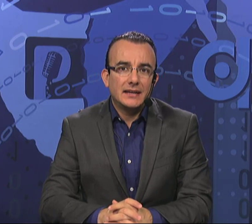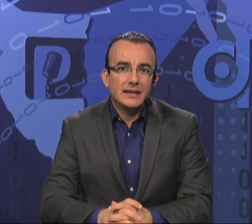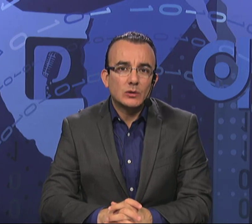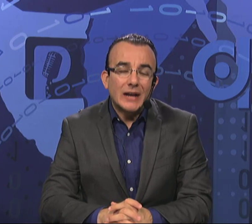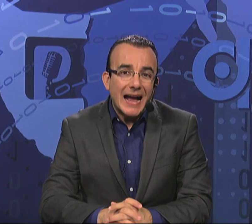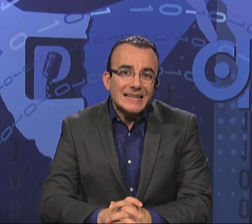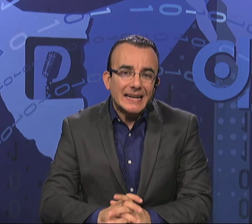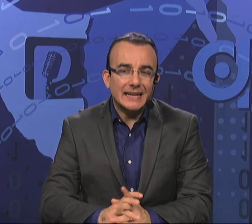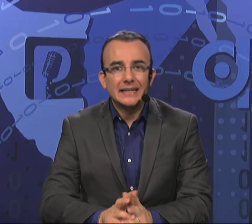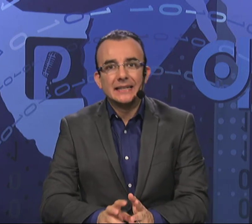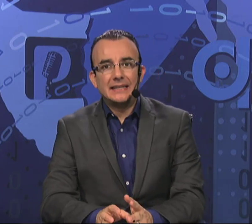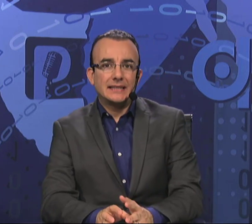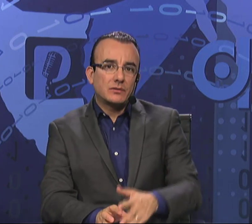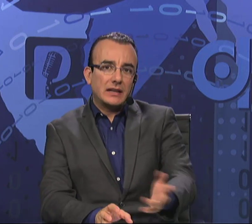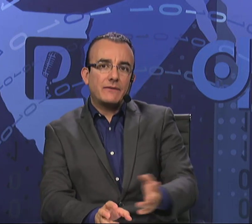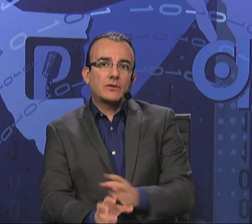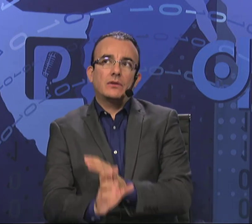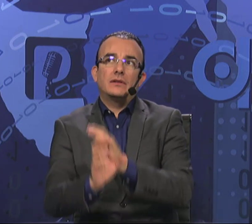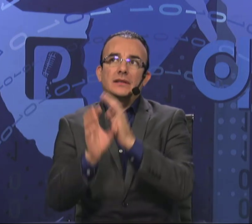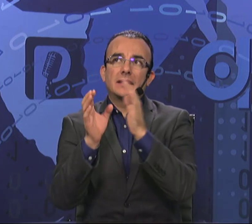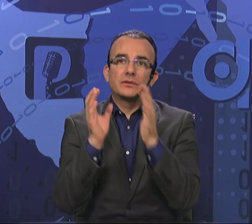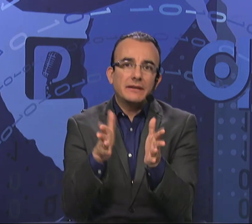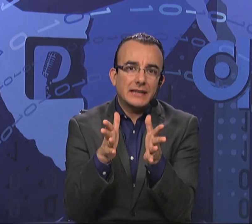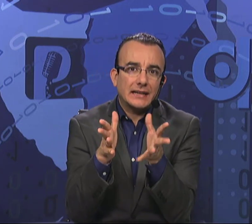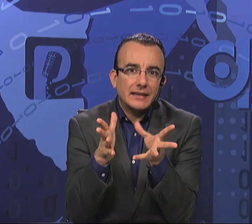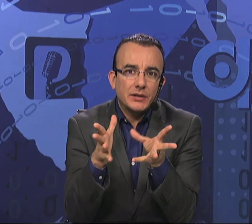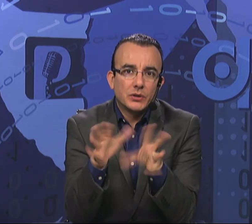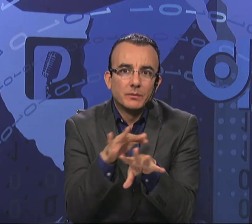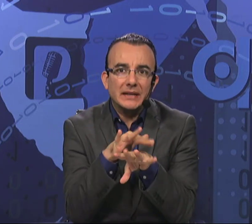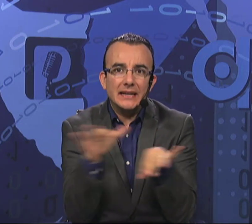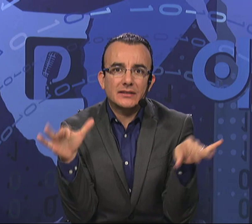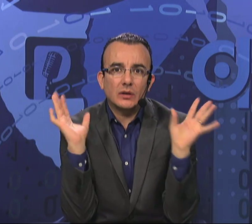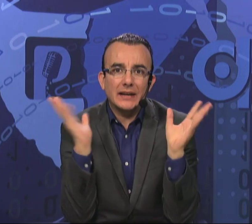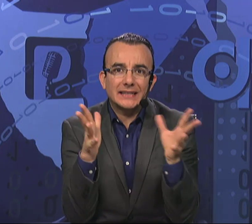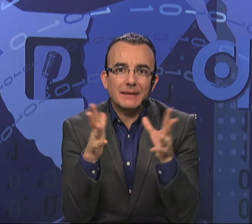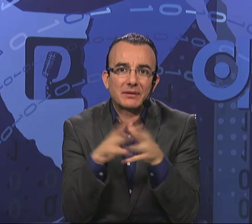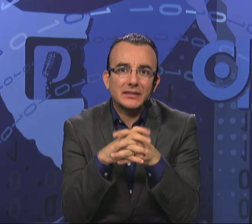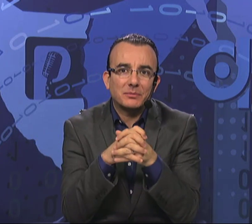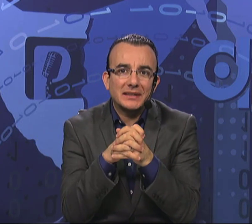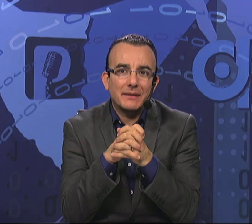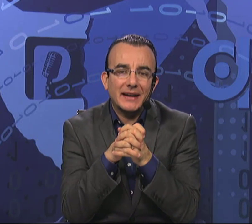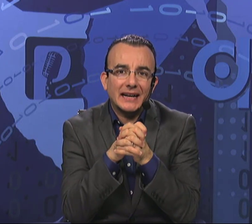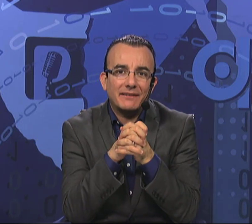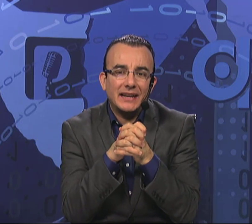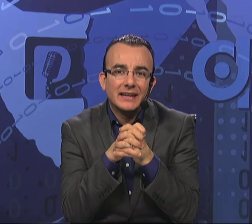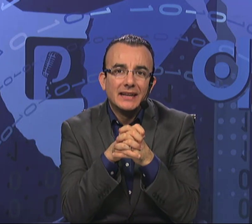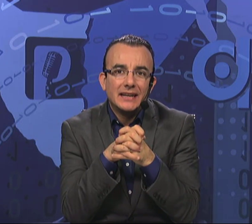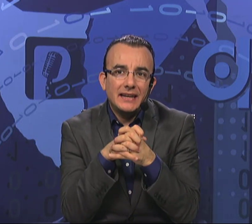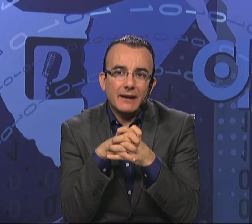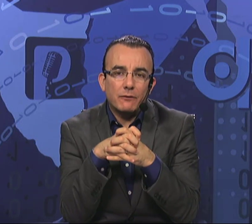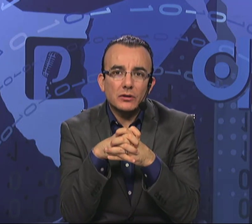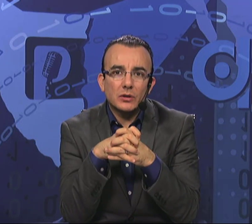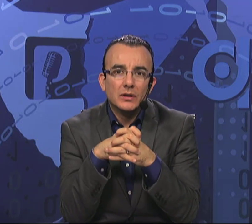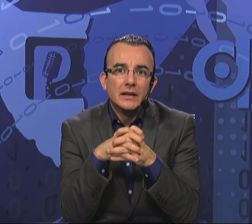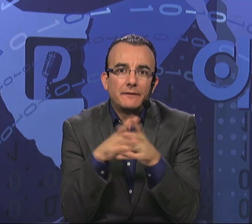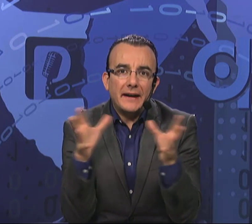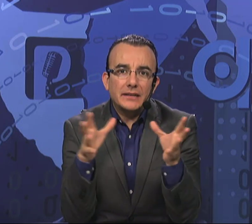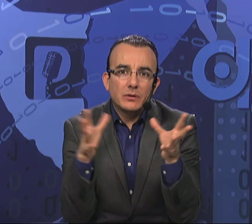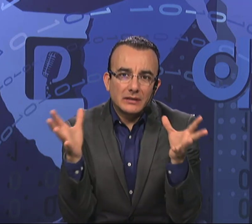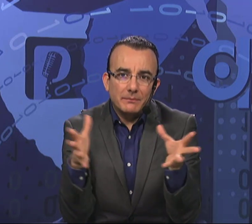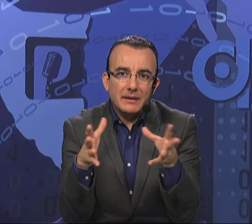su casa, desde su teléfono, se suscriben al canal de YouTube y listo, ahí está Proyecto Puente Megacable y a fondo